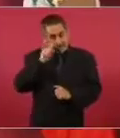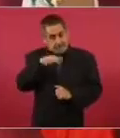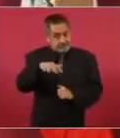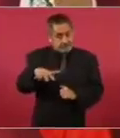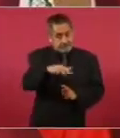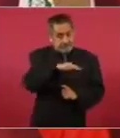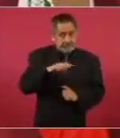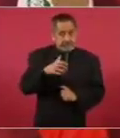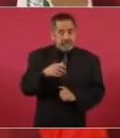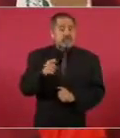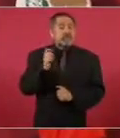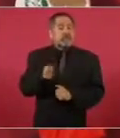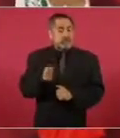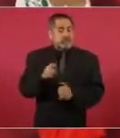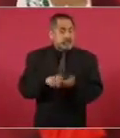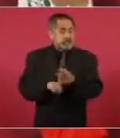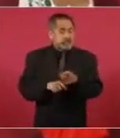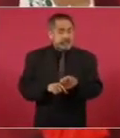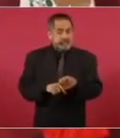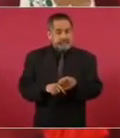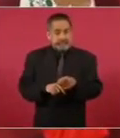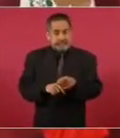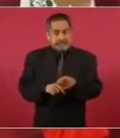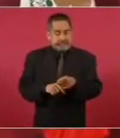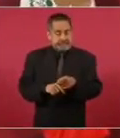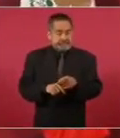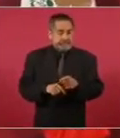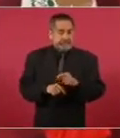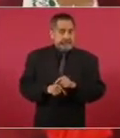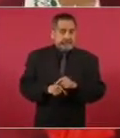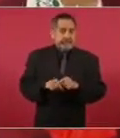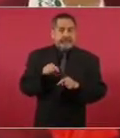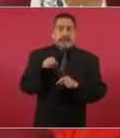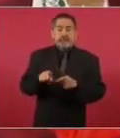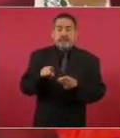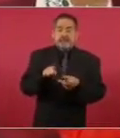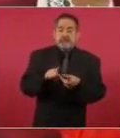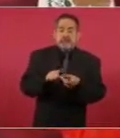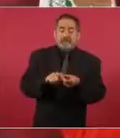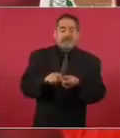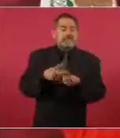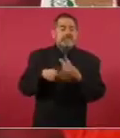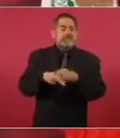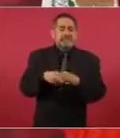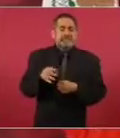Sinaloa es el granero del país,